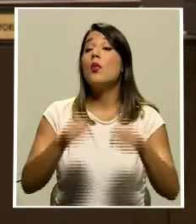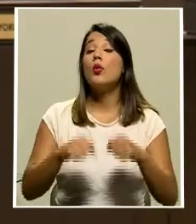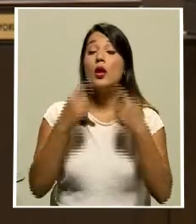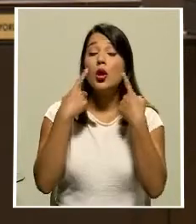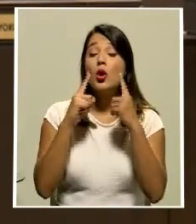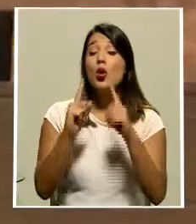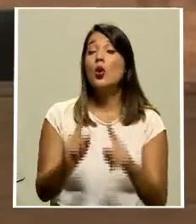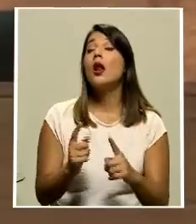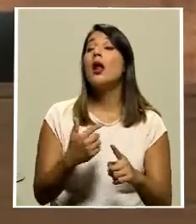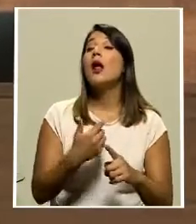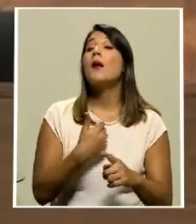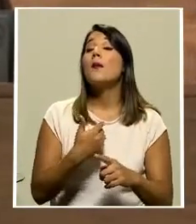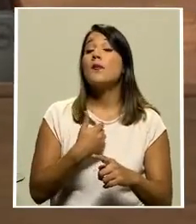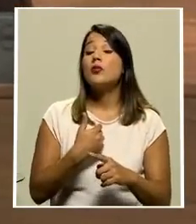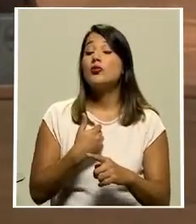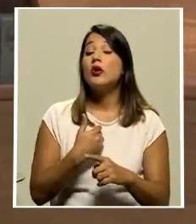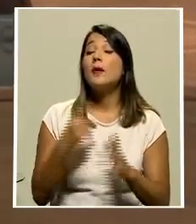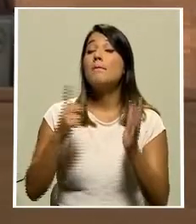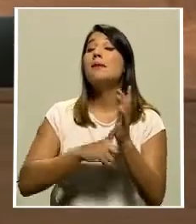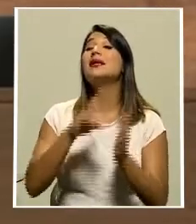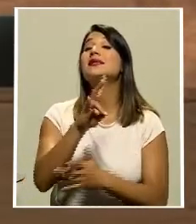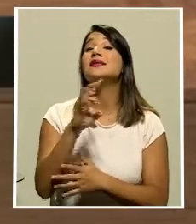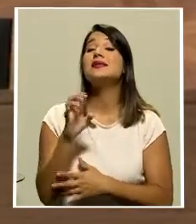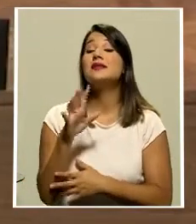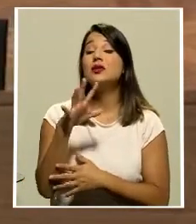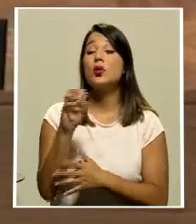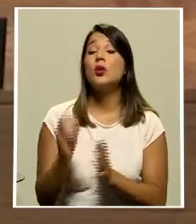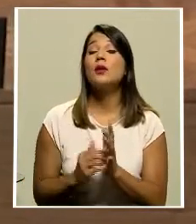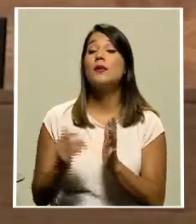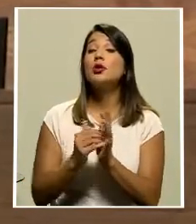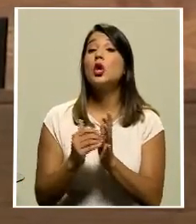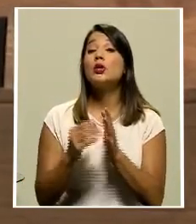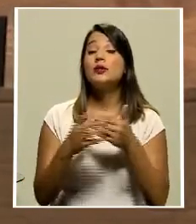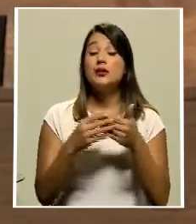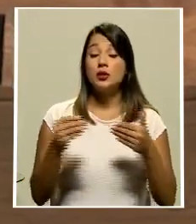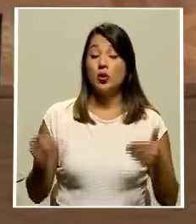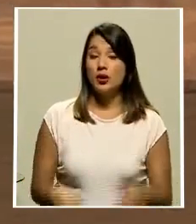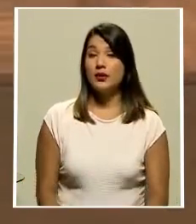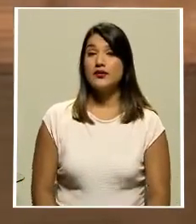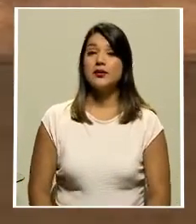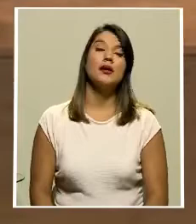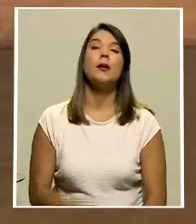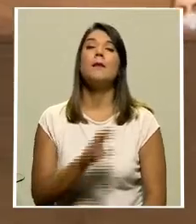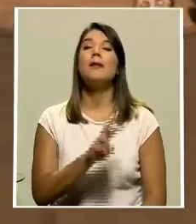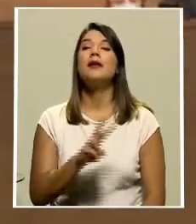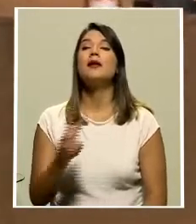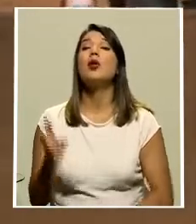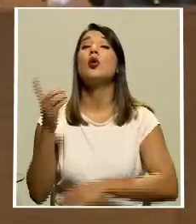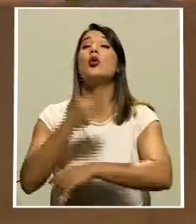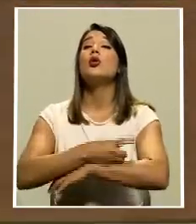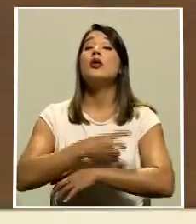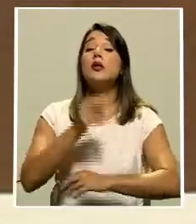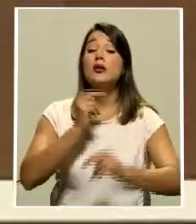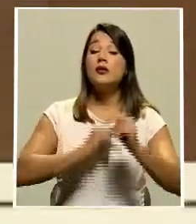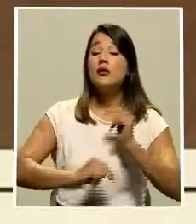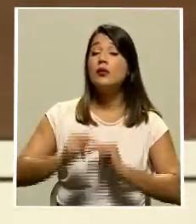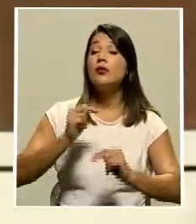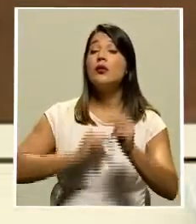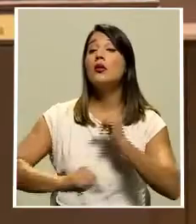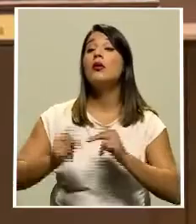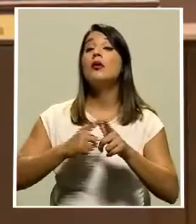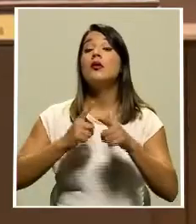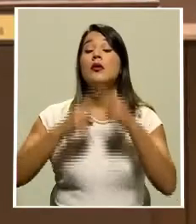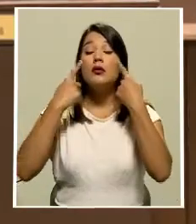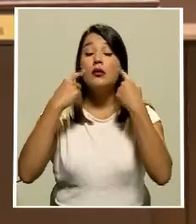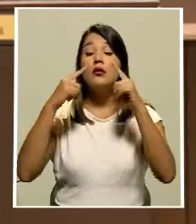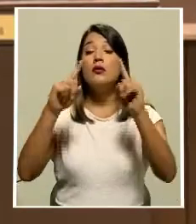fondo monetario internacional por 1750 millones de dólares tras 22 días de negociación se logró llegar a un acuerdo entre las